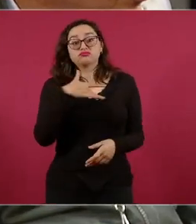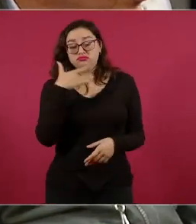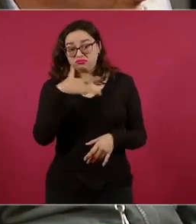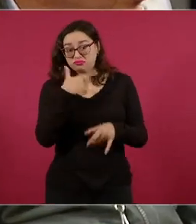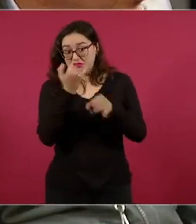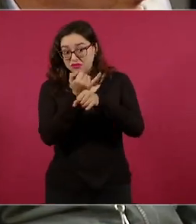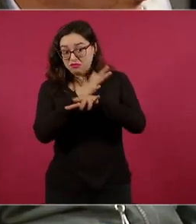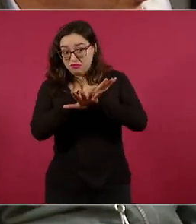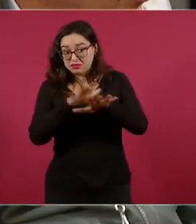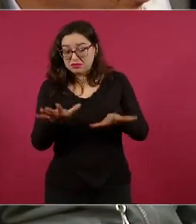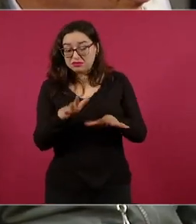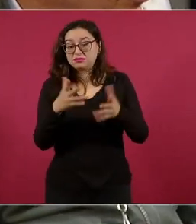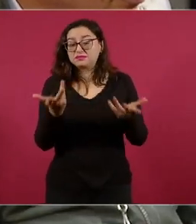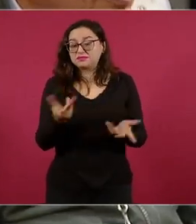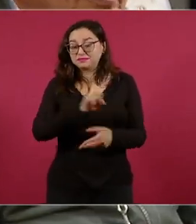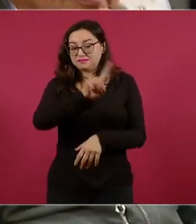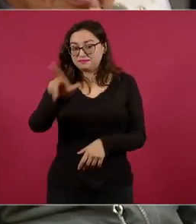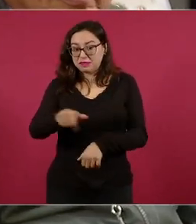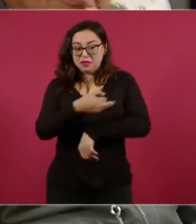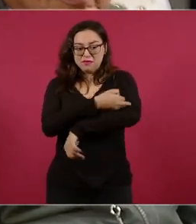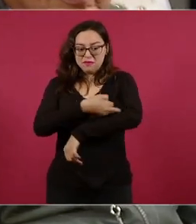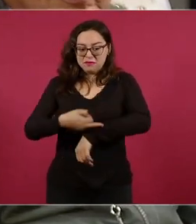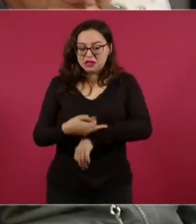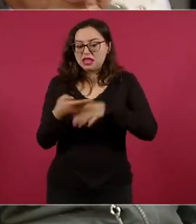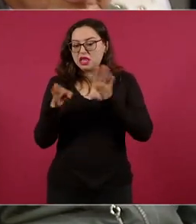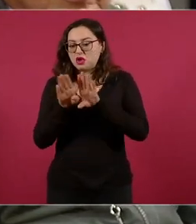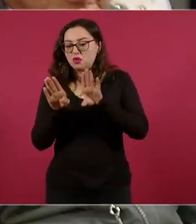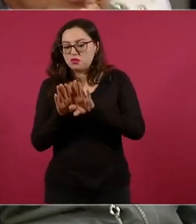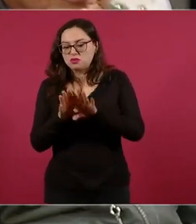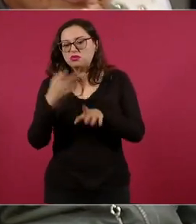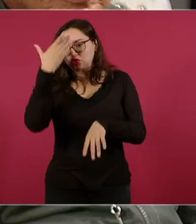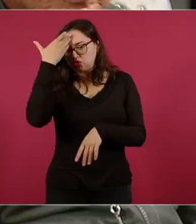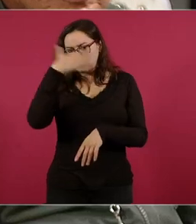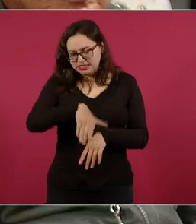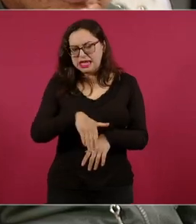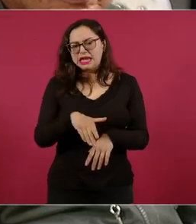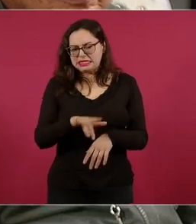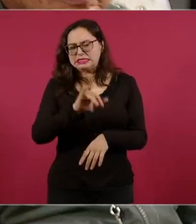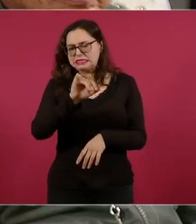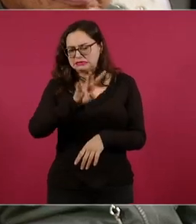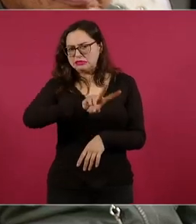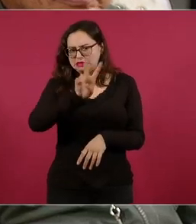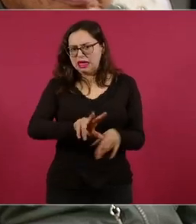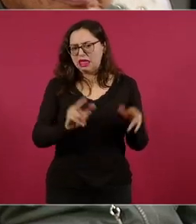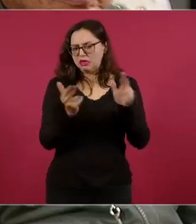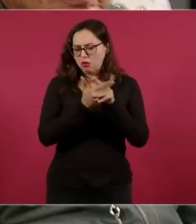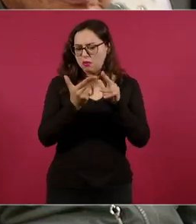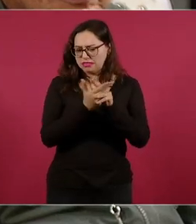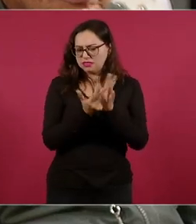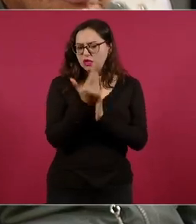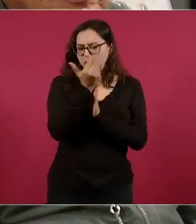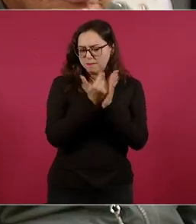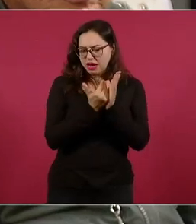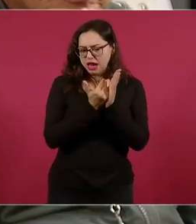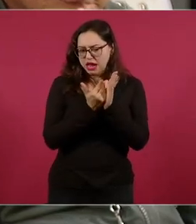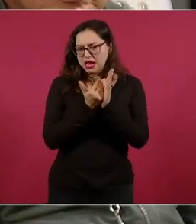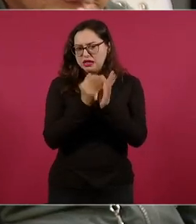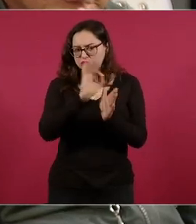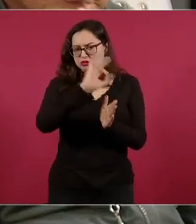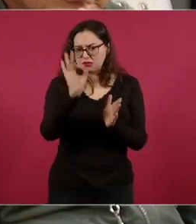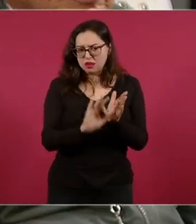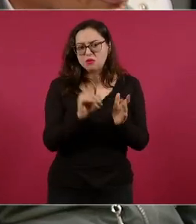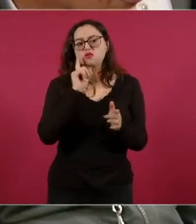pérdida de algún familiar, que si bien yo sé que las cifras en incidencia delictiva han bajado, el homicidio ha bajado y también la tasa de